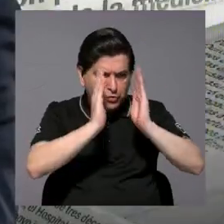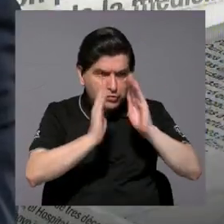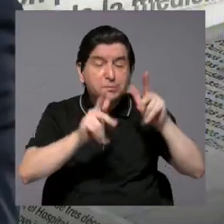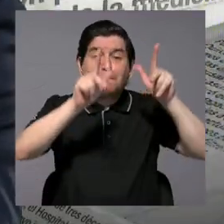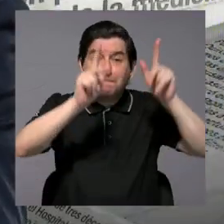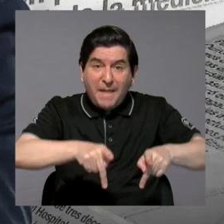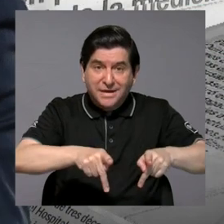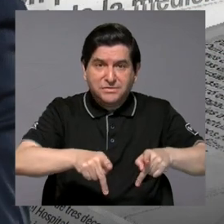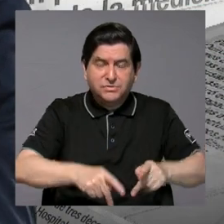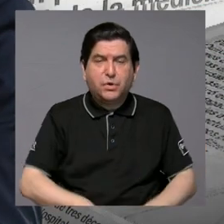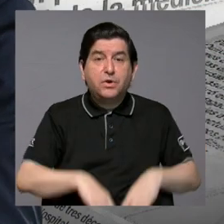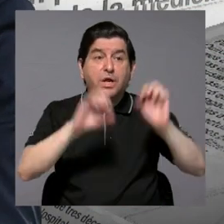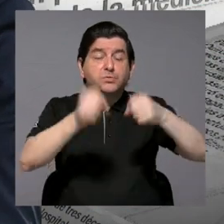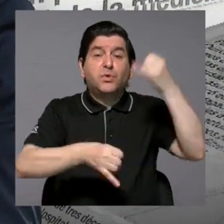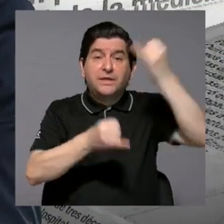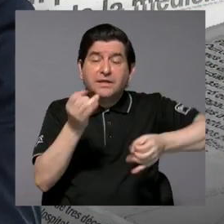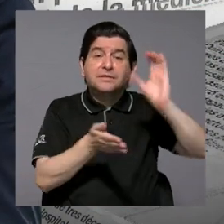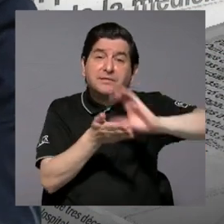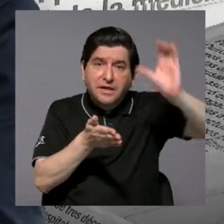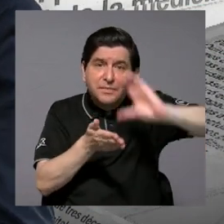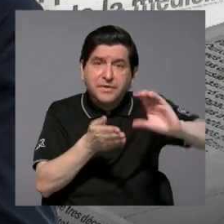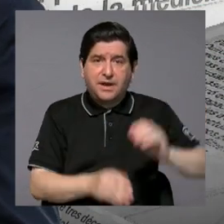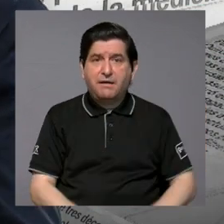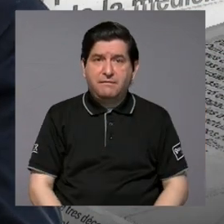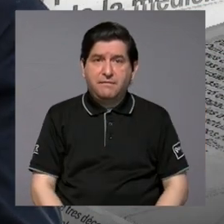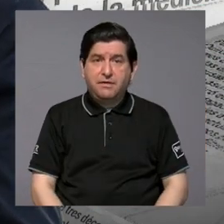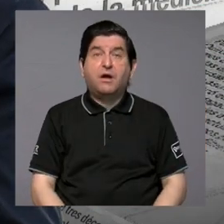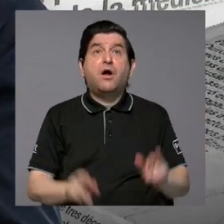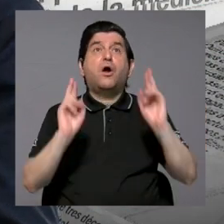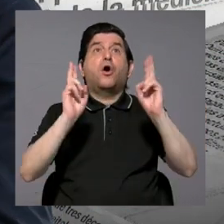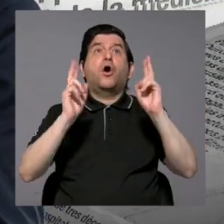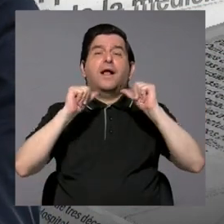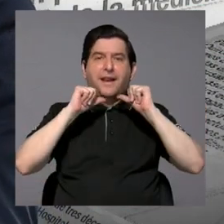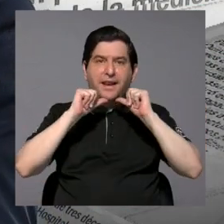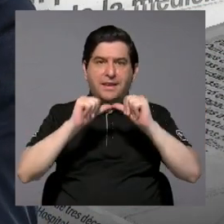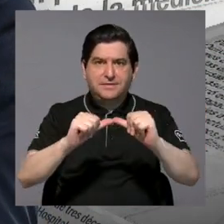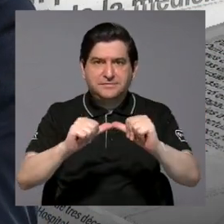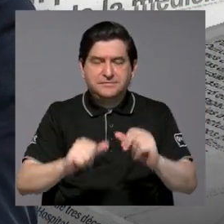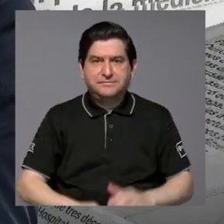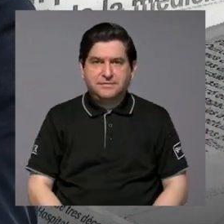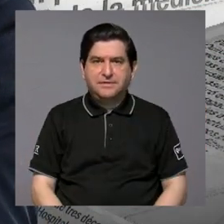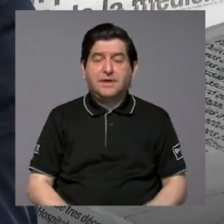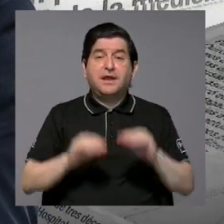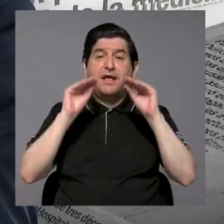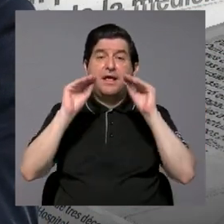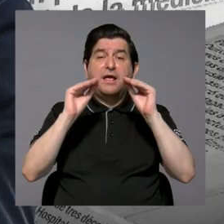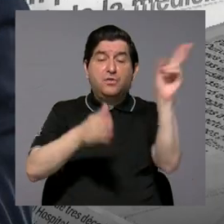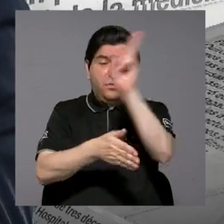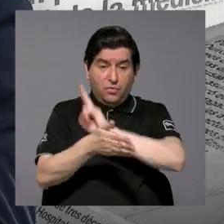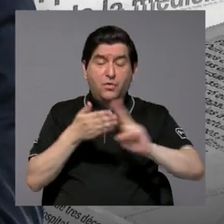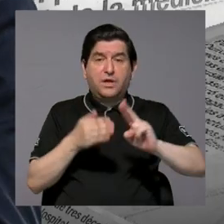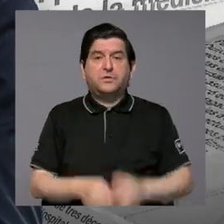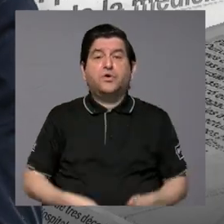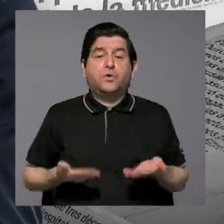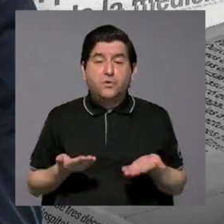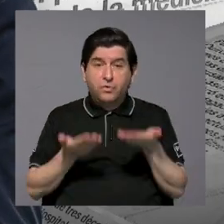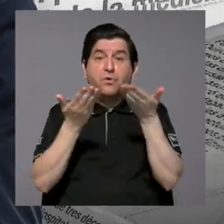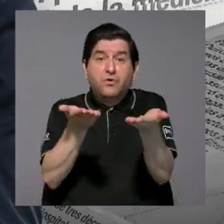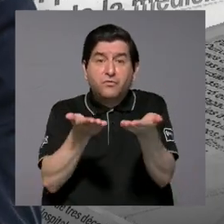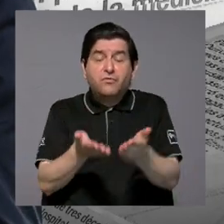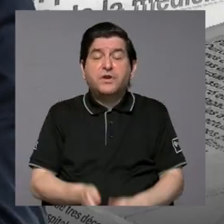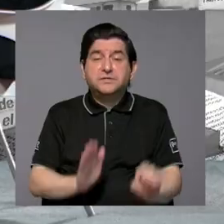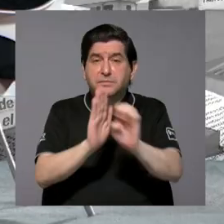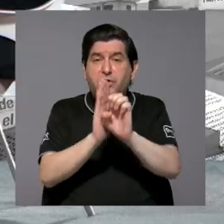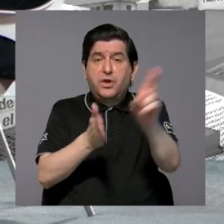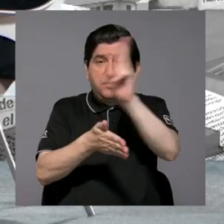en que estas personas logren terminar la secundaria y que puedan ojalá continuar con la educación superior, como la que ofrece la Universidad